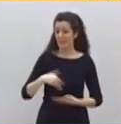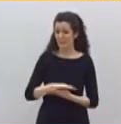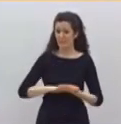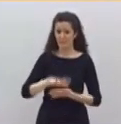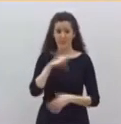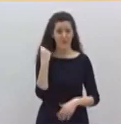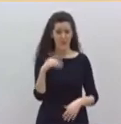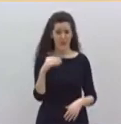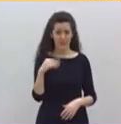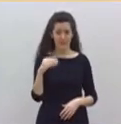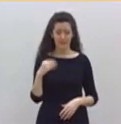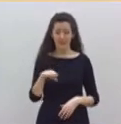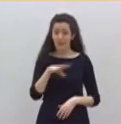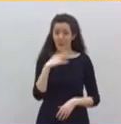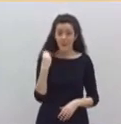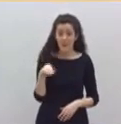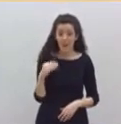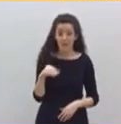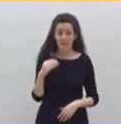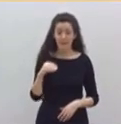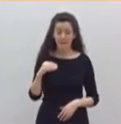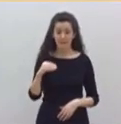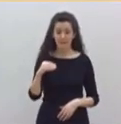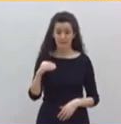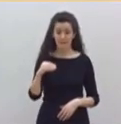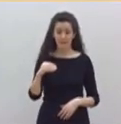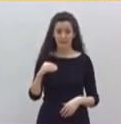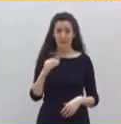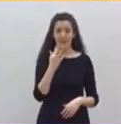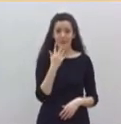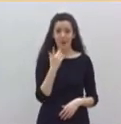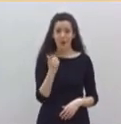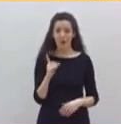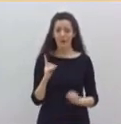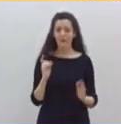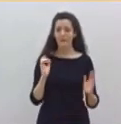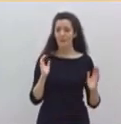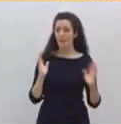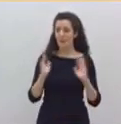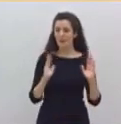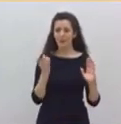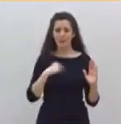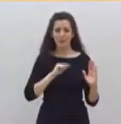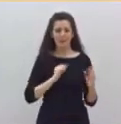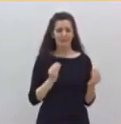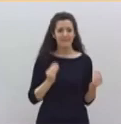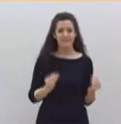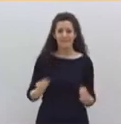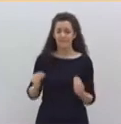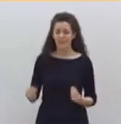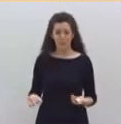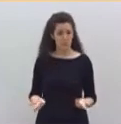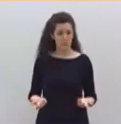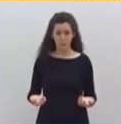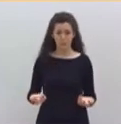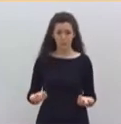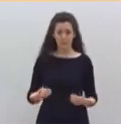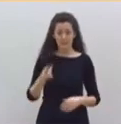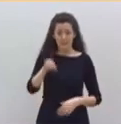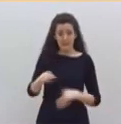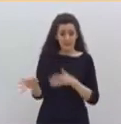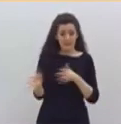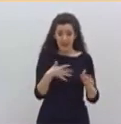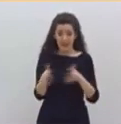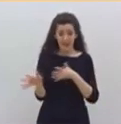conocido los tiempos buenos de España. Una generación en la que el desempleo se está cebando. Solo en marzo la mitad del desempleo fue